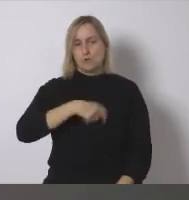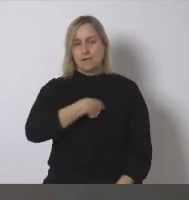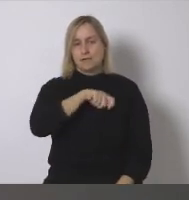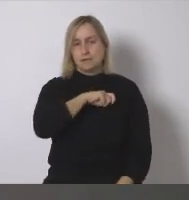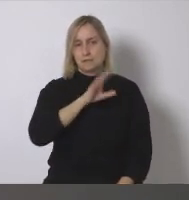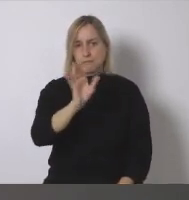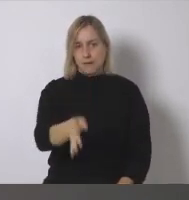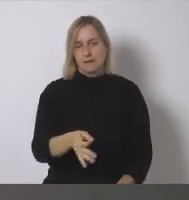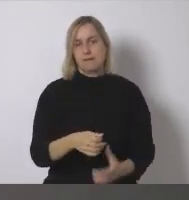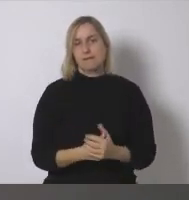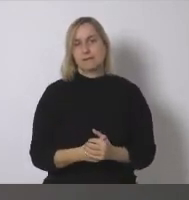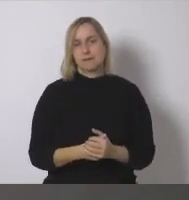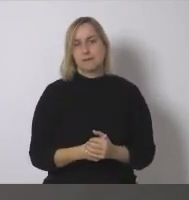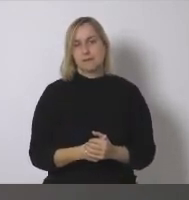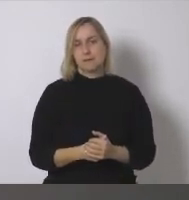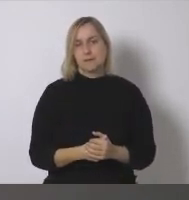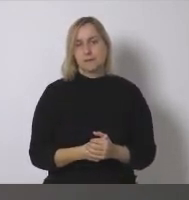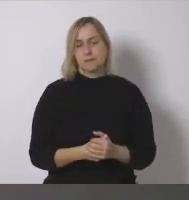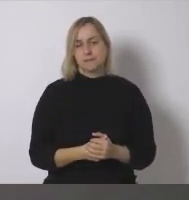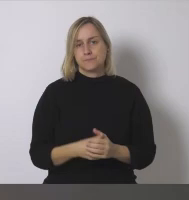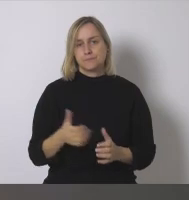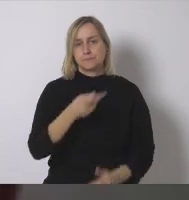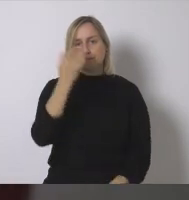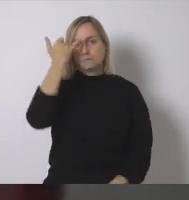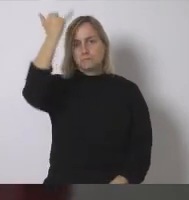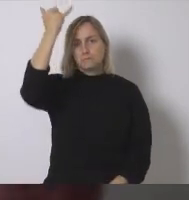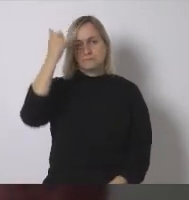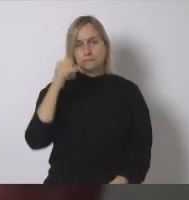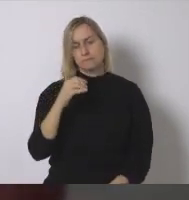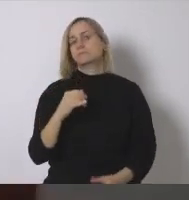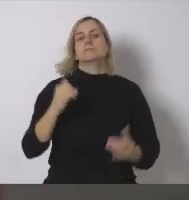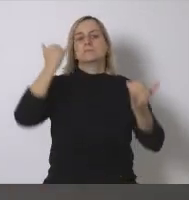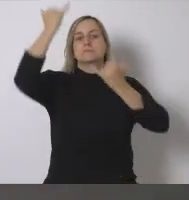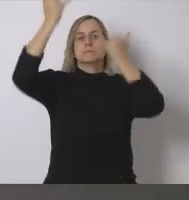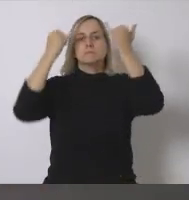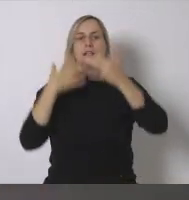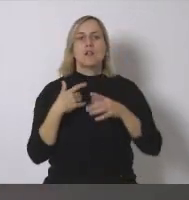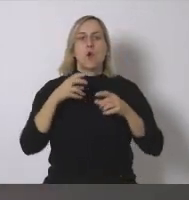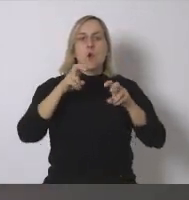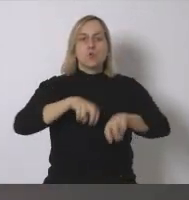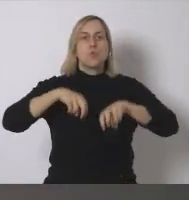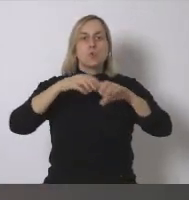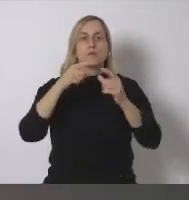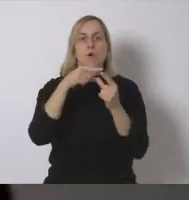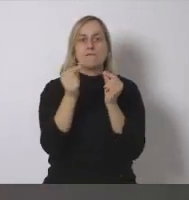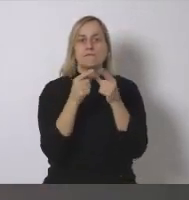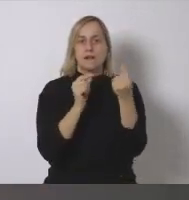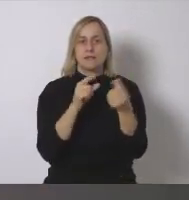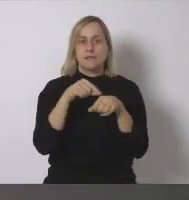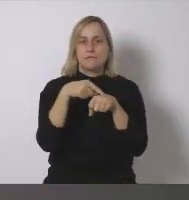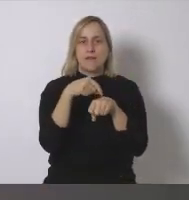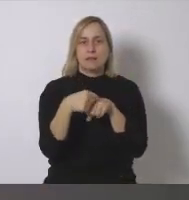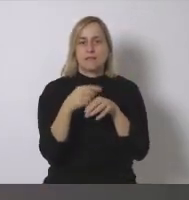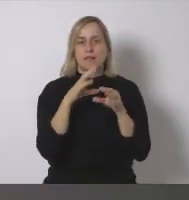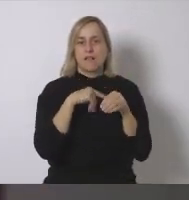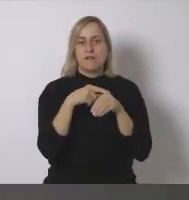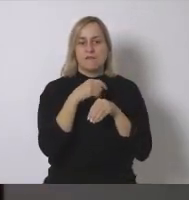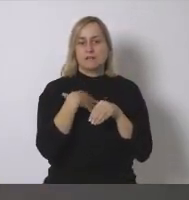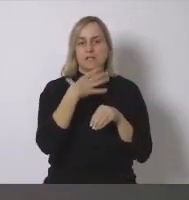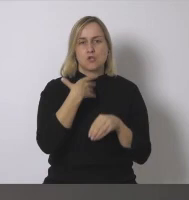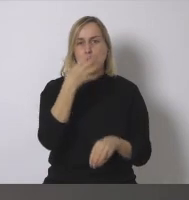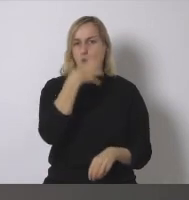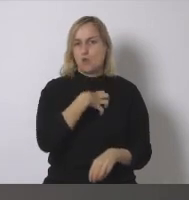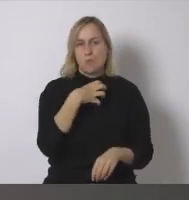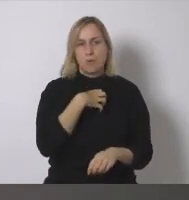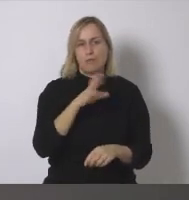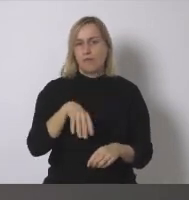iniciativas creo que Endesa comentó que quería hacer el cultivo de fresas en una planta que va a hacer en Aragón al final no van a ser fresas porque no se puede